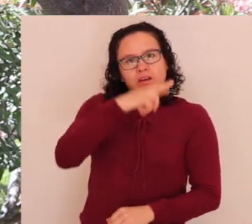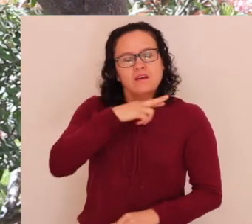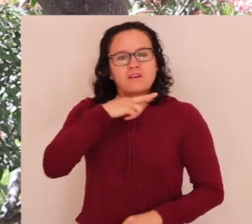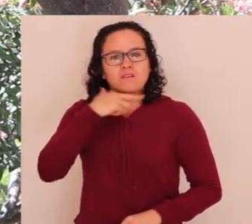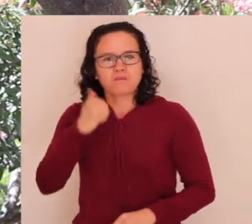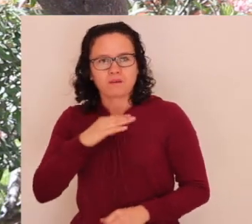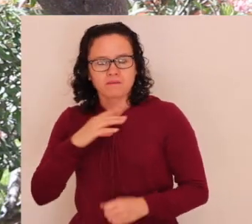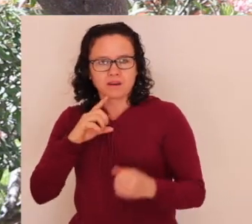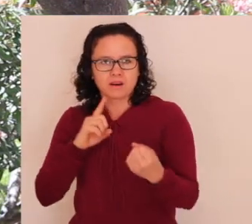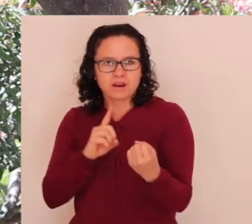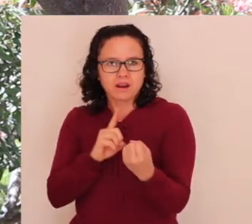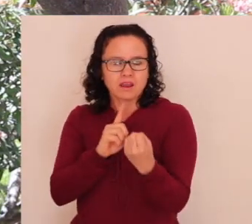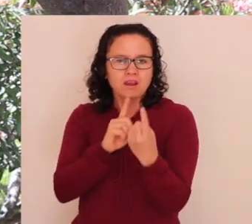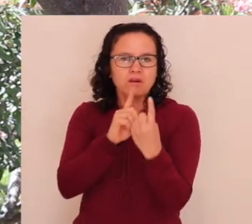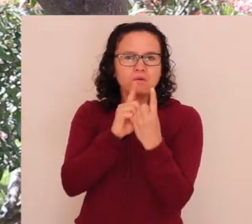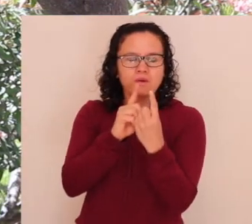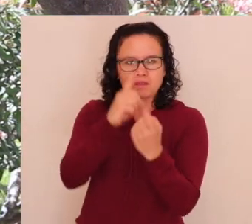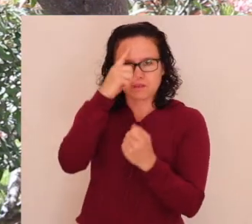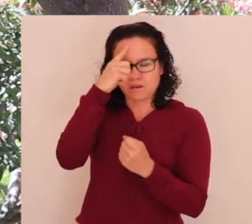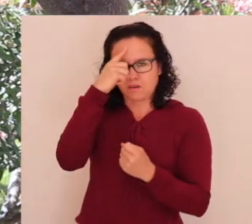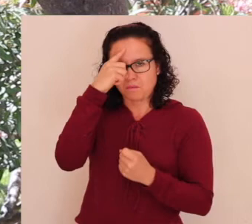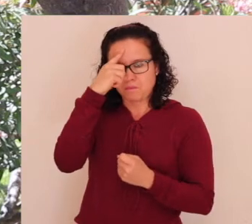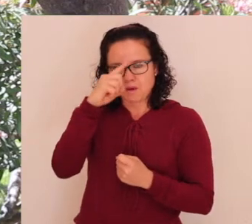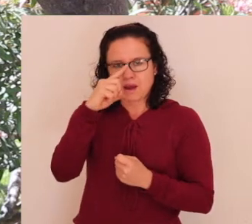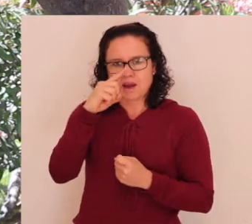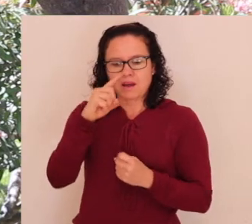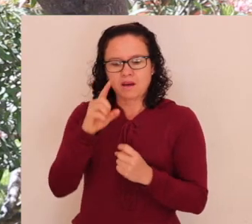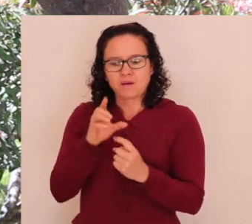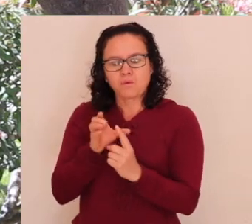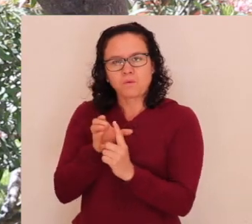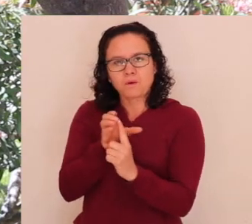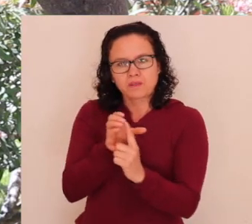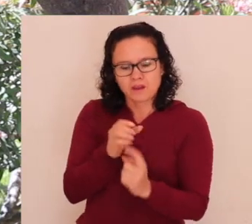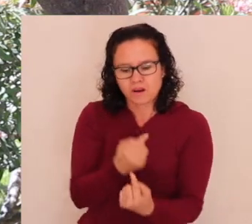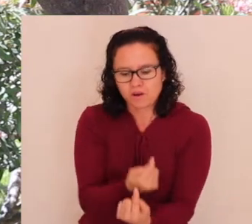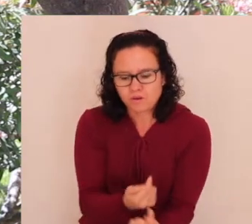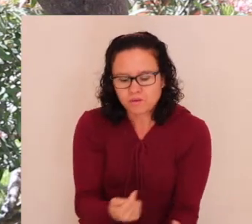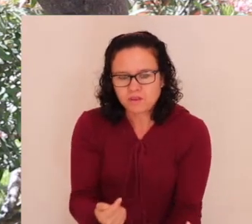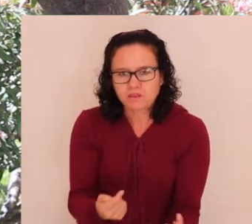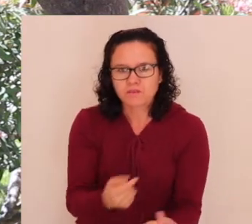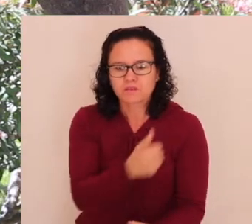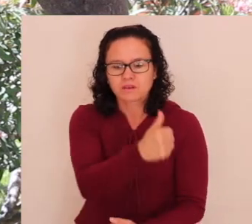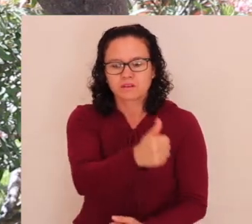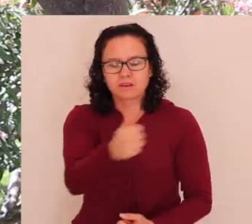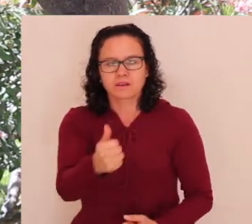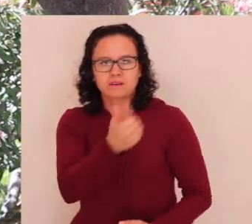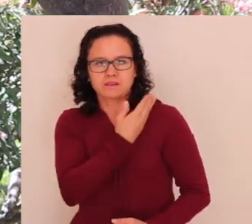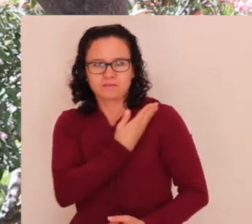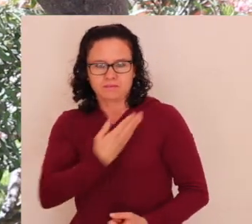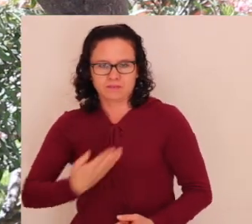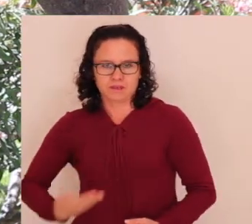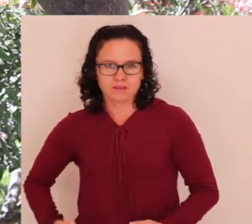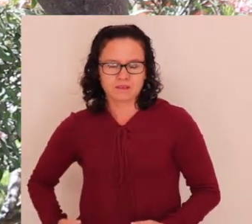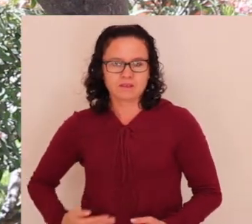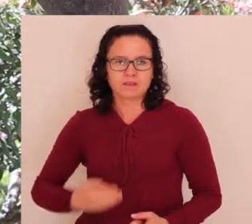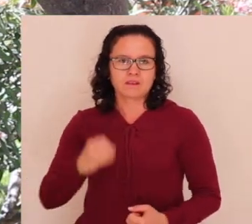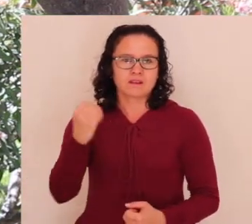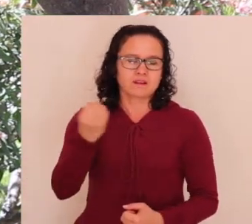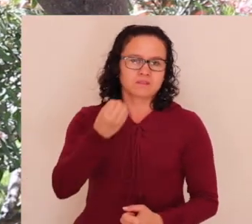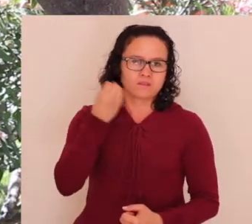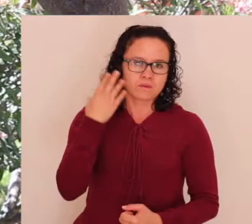el encuentro sobre la protección de menores a nivel mundial. Todos los presidentes de las conferencias